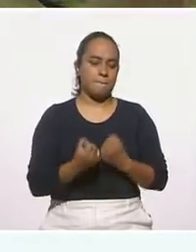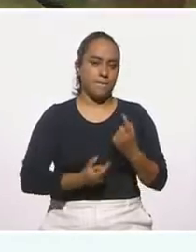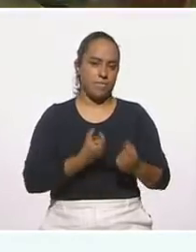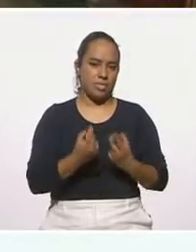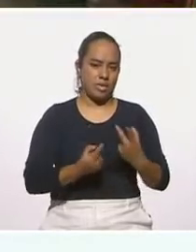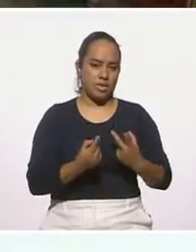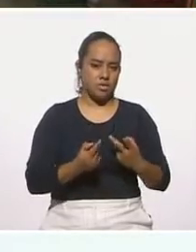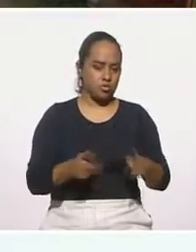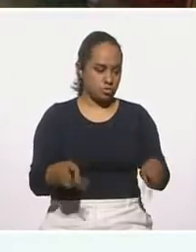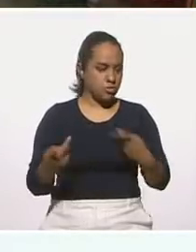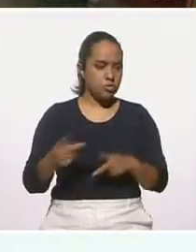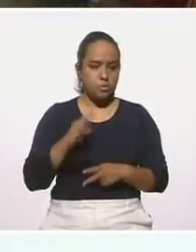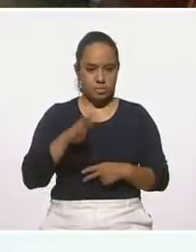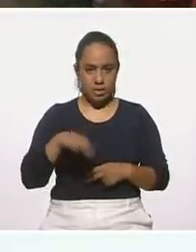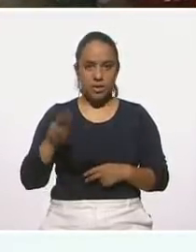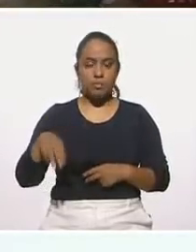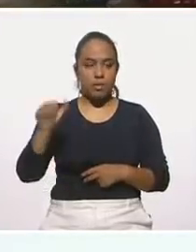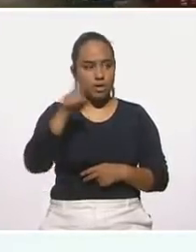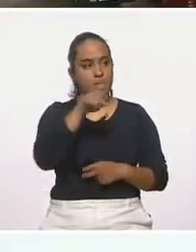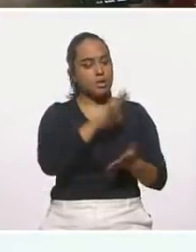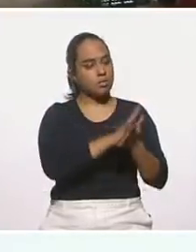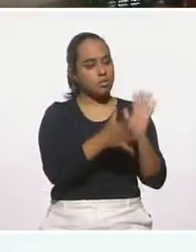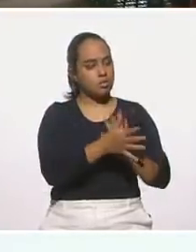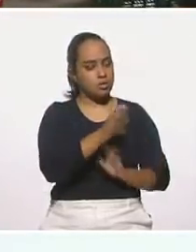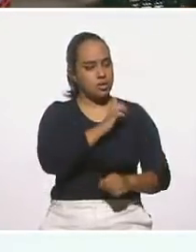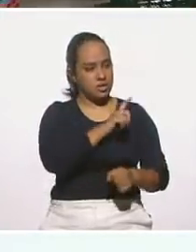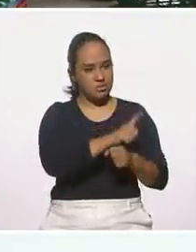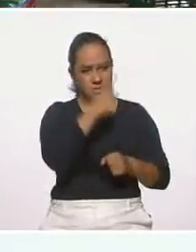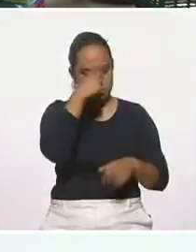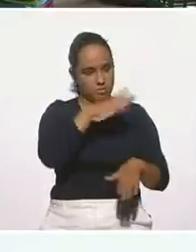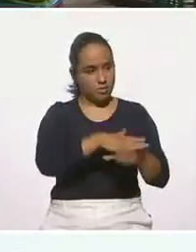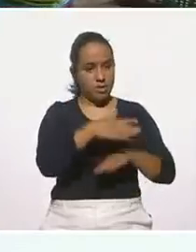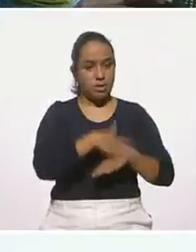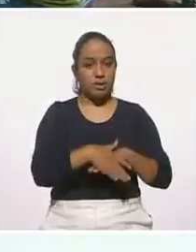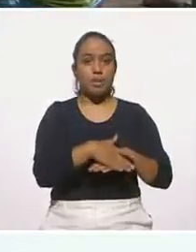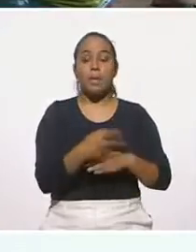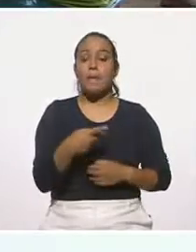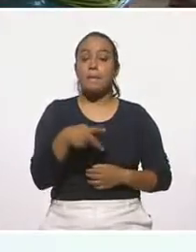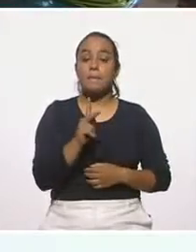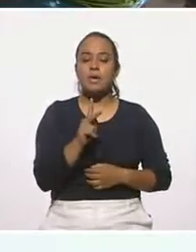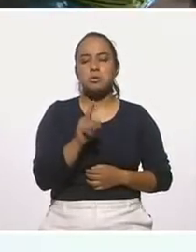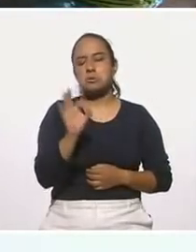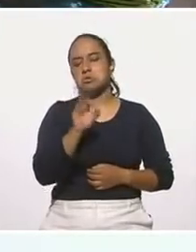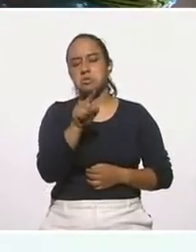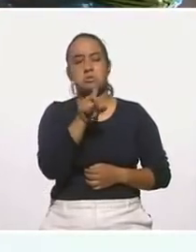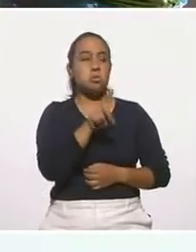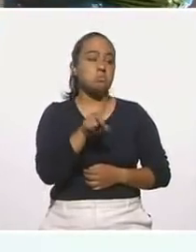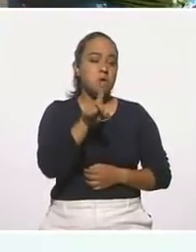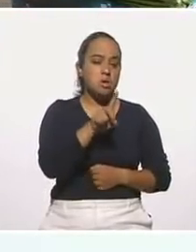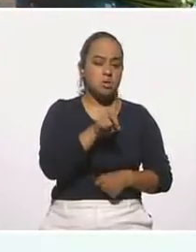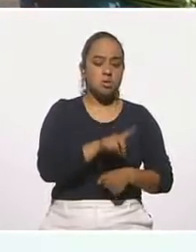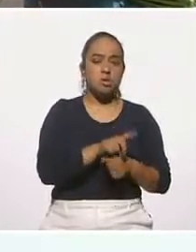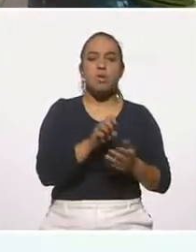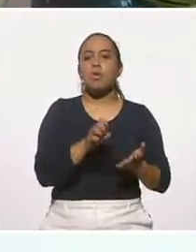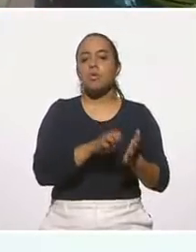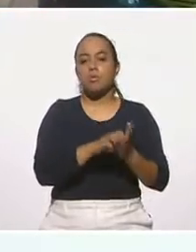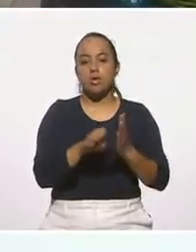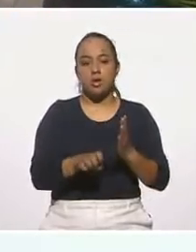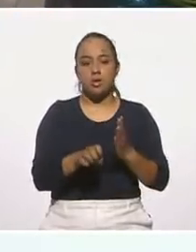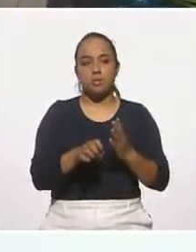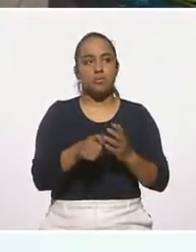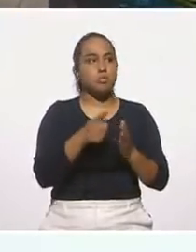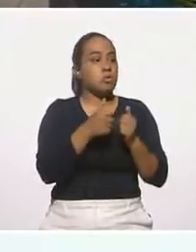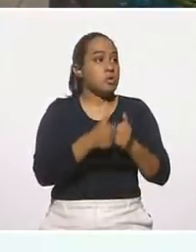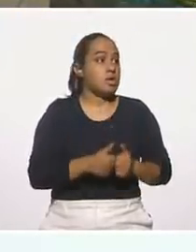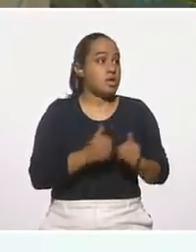partes ya se venden, en mil palta ya hay una tortillería que las vende. Pero pues sí, un dominguito, un día que ahorita que a veces estamos